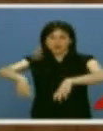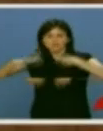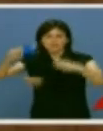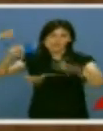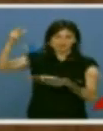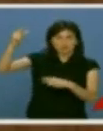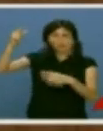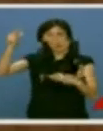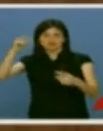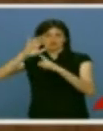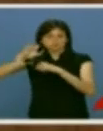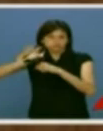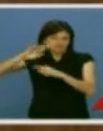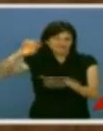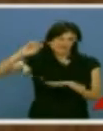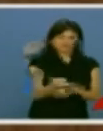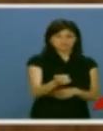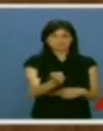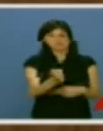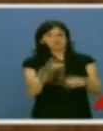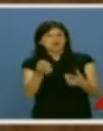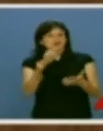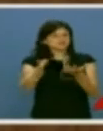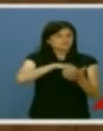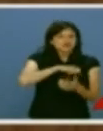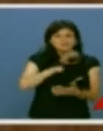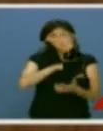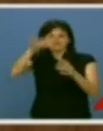sin contradicciones, ni en Europa, ni en España, ni en ninguna comunidad autónoma.